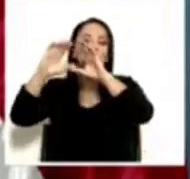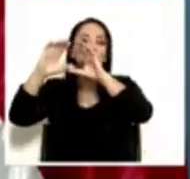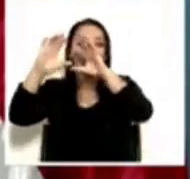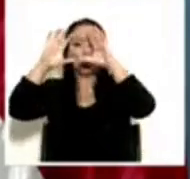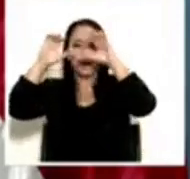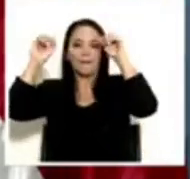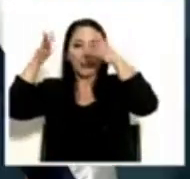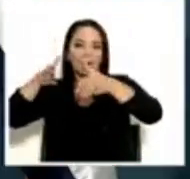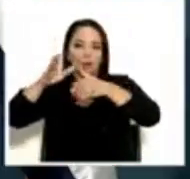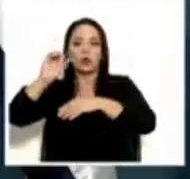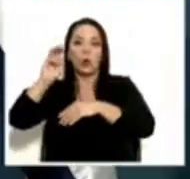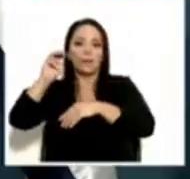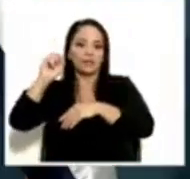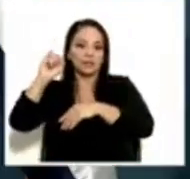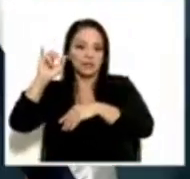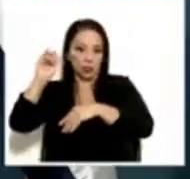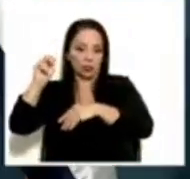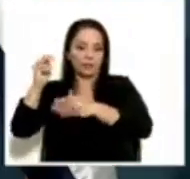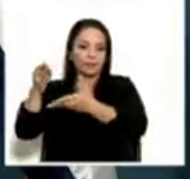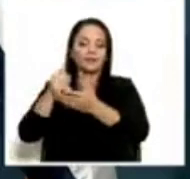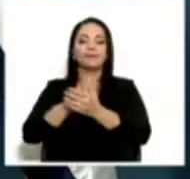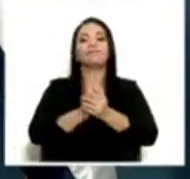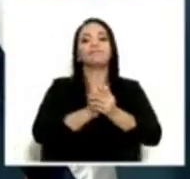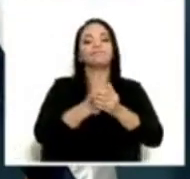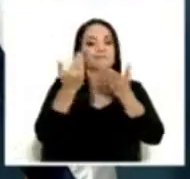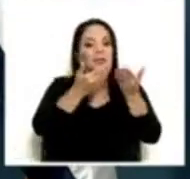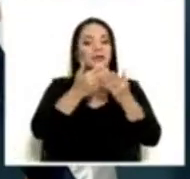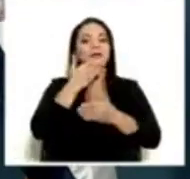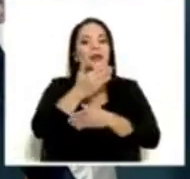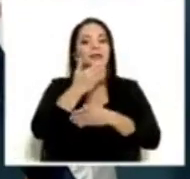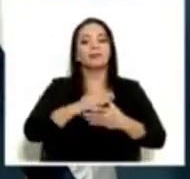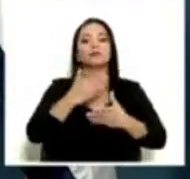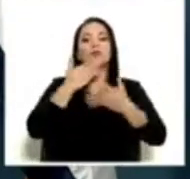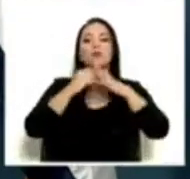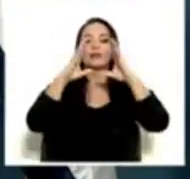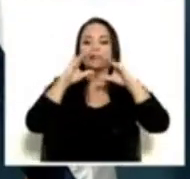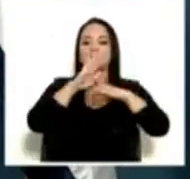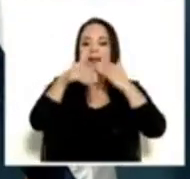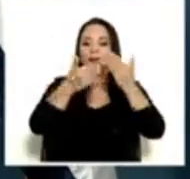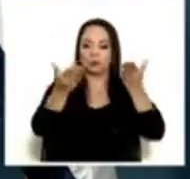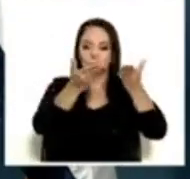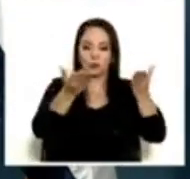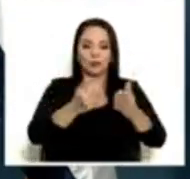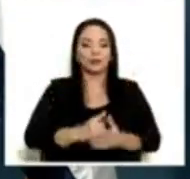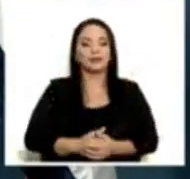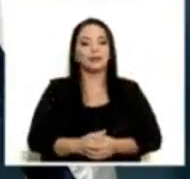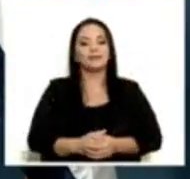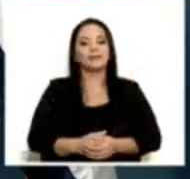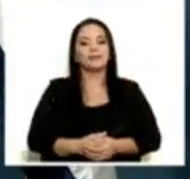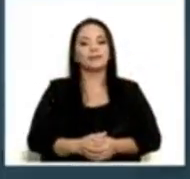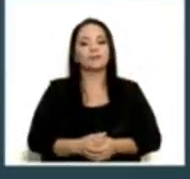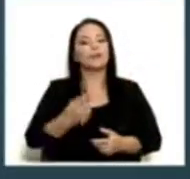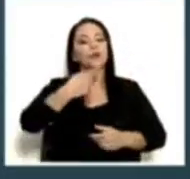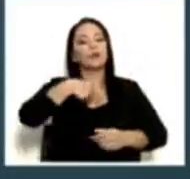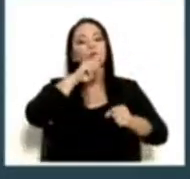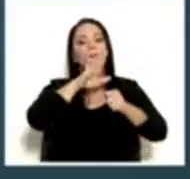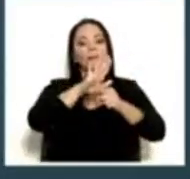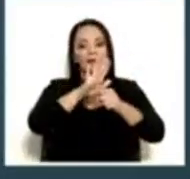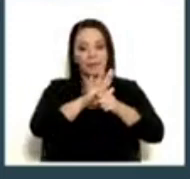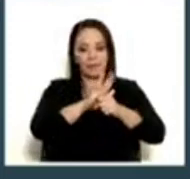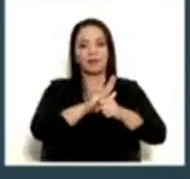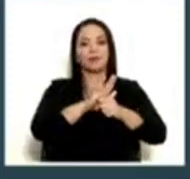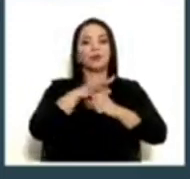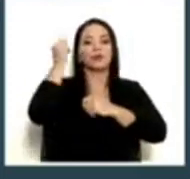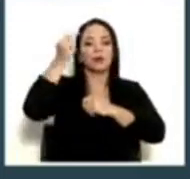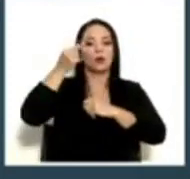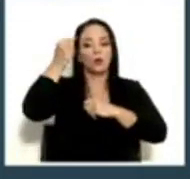canciller, adelante. Gracias. Buenas tardes a todos. Continuando con el cumplimiento del compromiso de